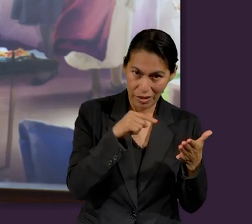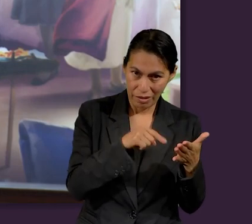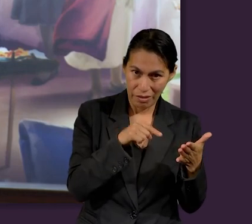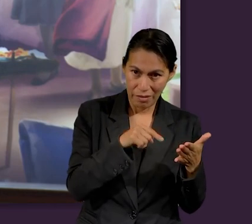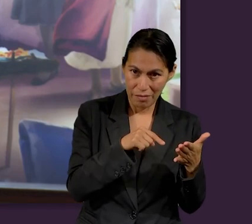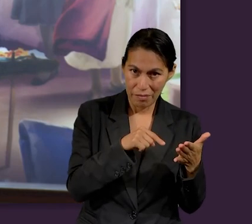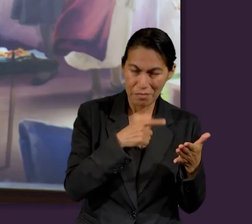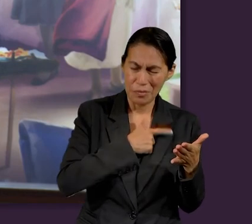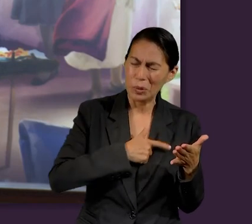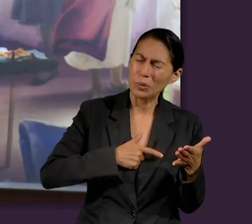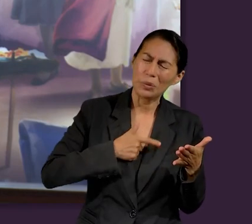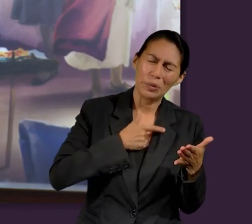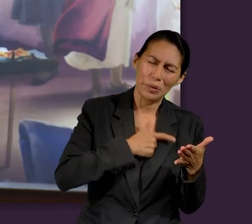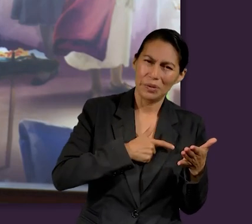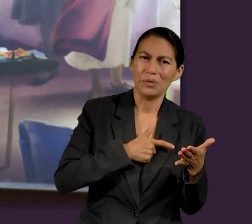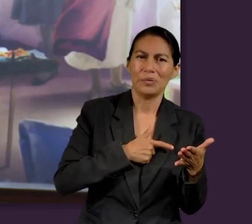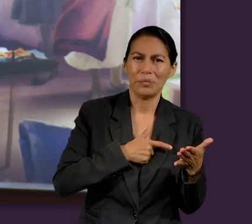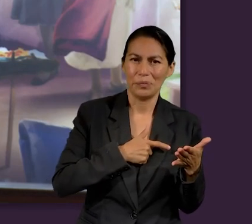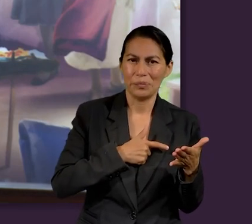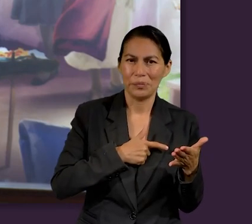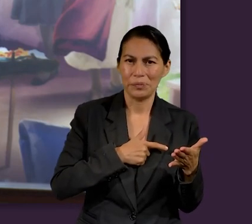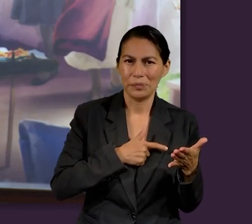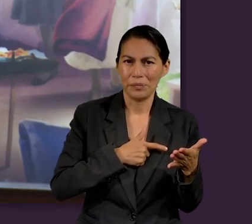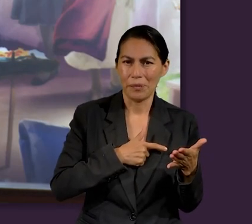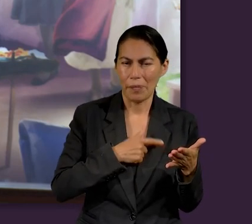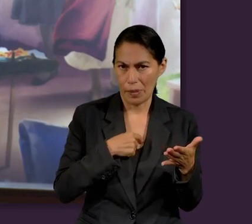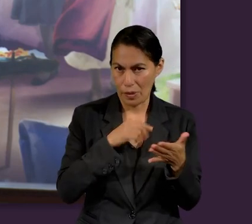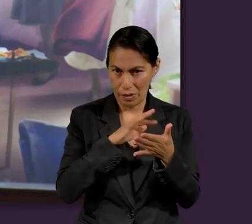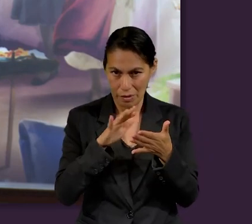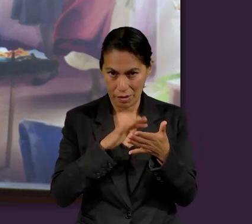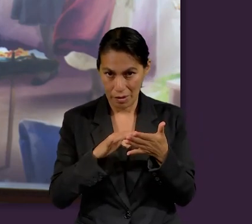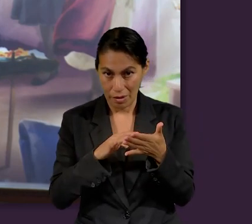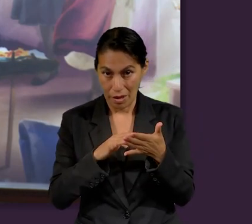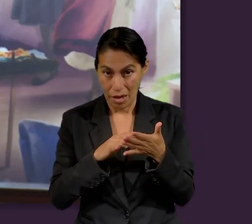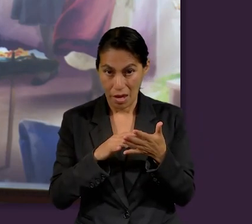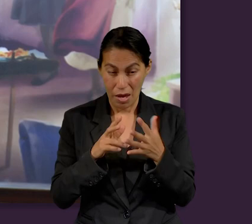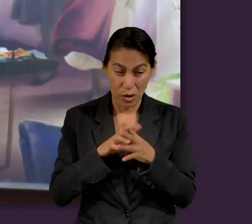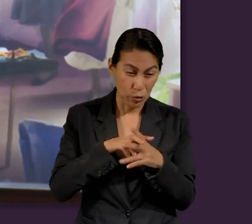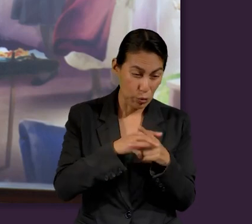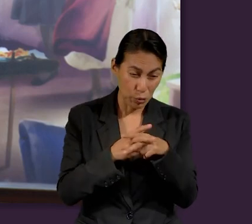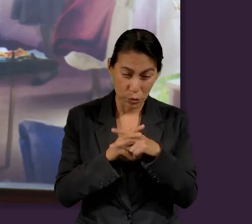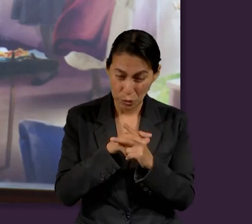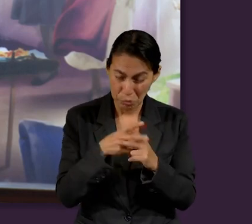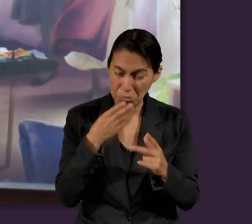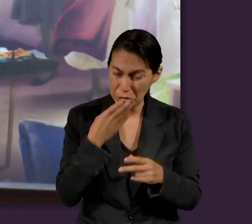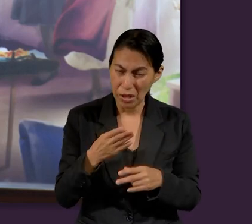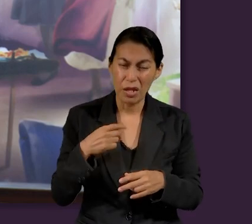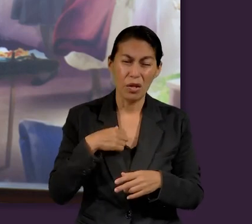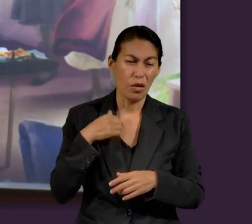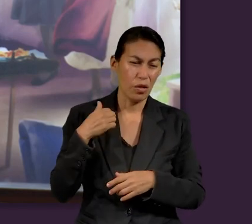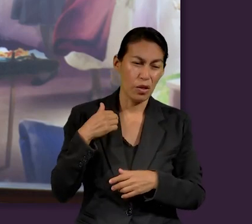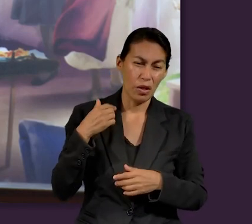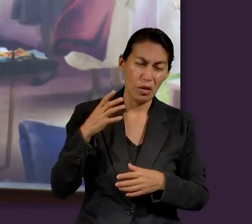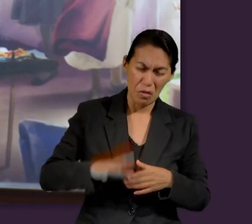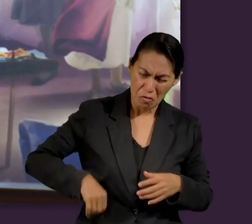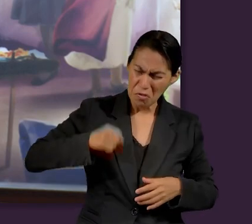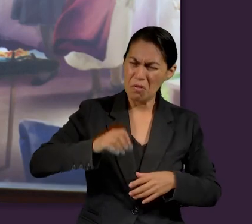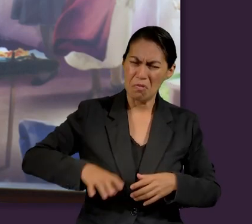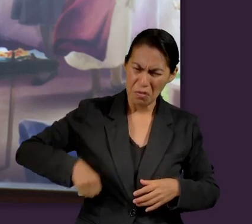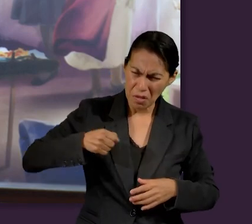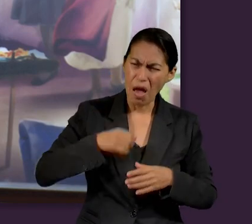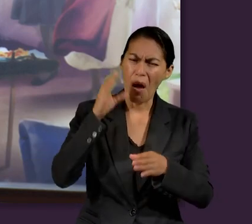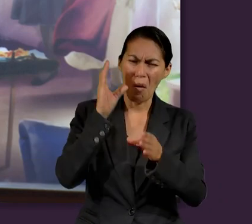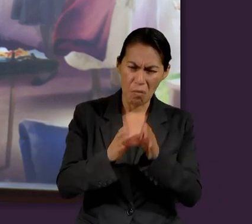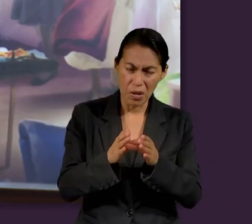que a mí me encanta en lo personal, que lo voy a leer. He peleado la buena batalla, he acabado la carrera, he